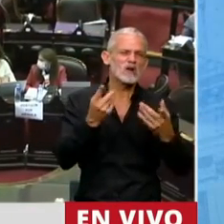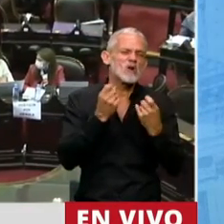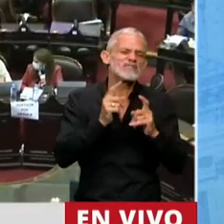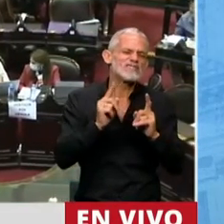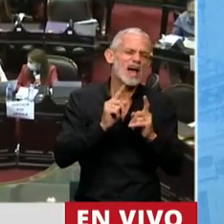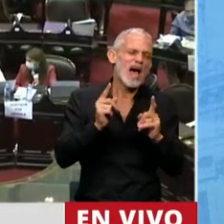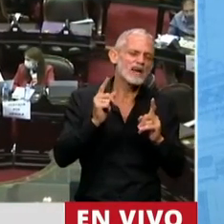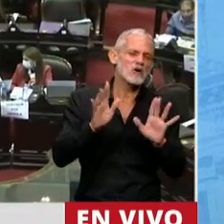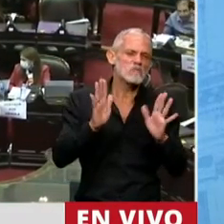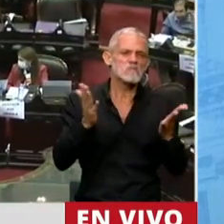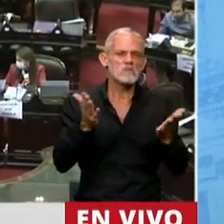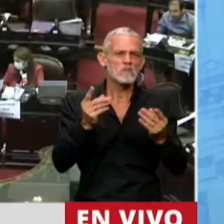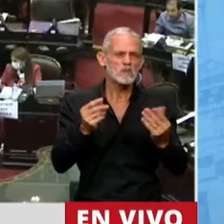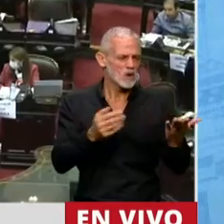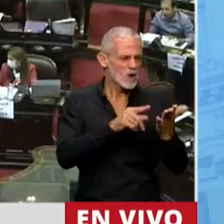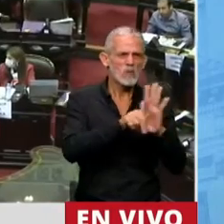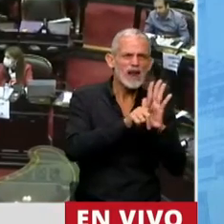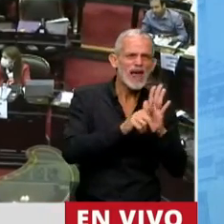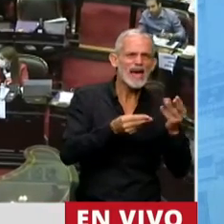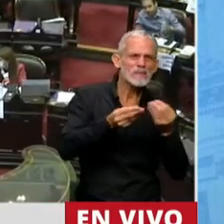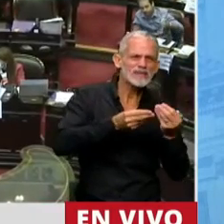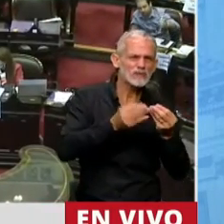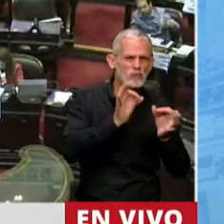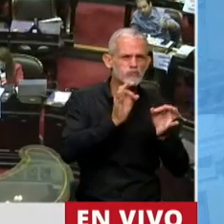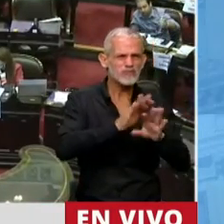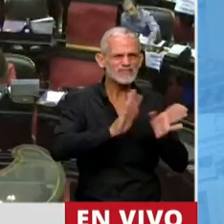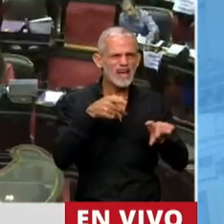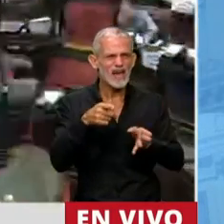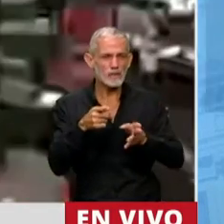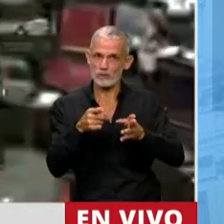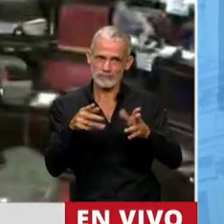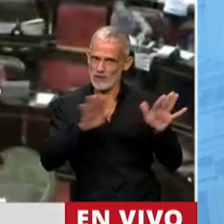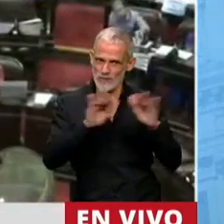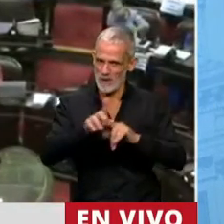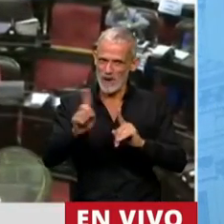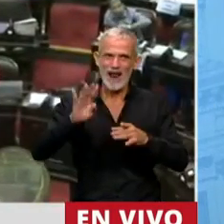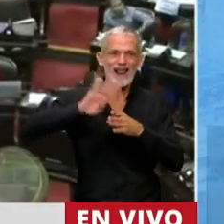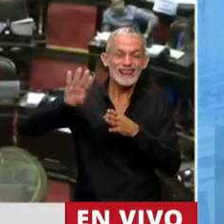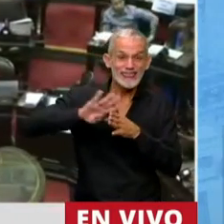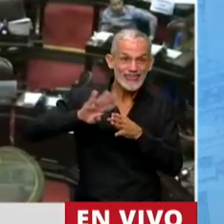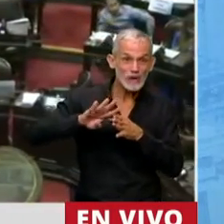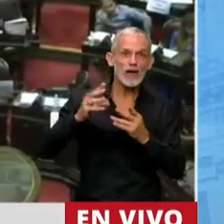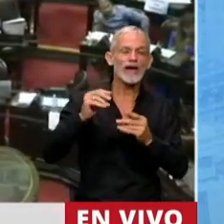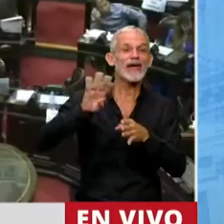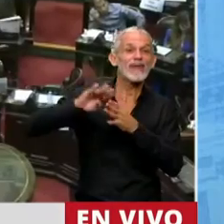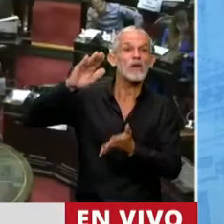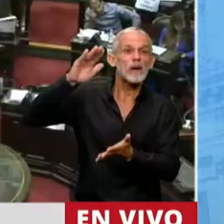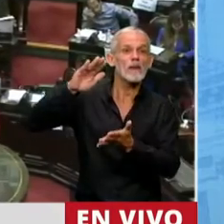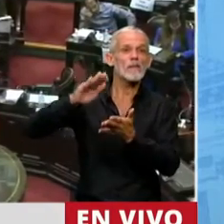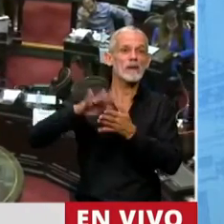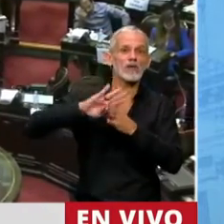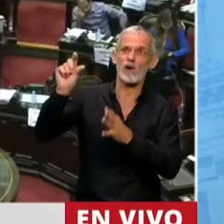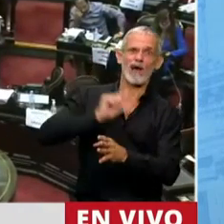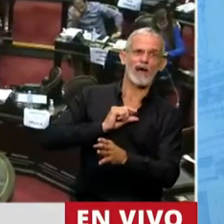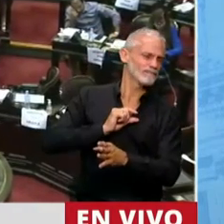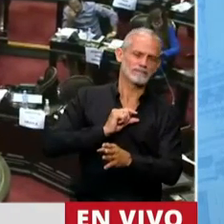necesario o que se superponía con la ley de administración financiera, pero no es lo mismo endeudarse que desendeudarse. No